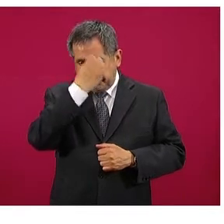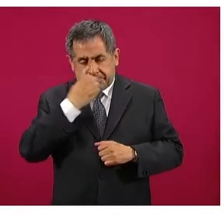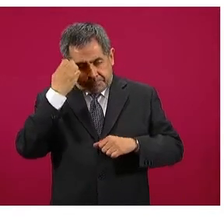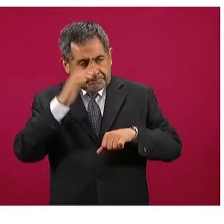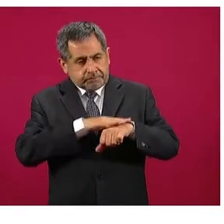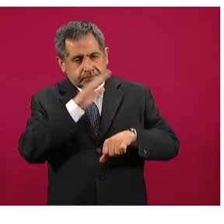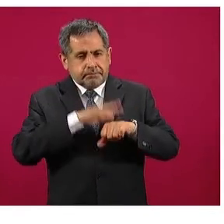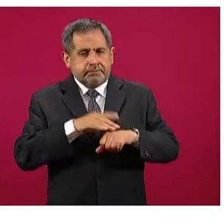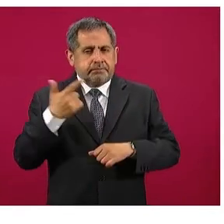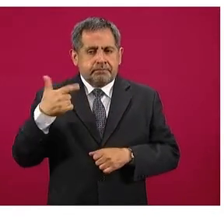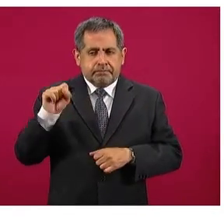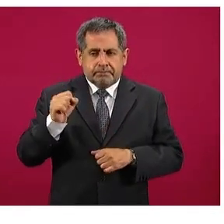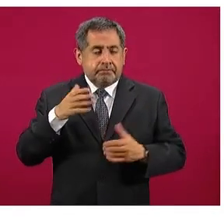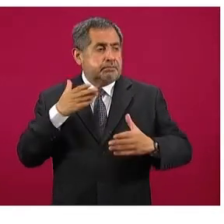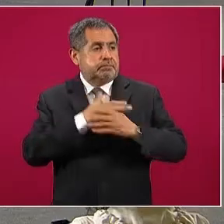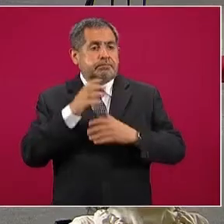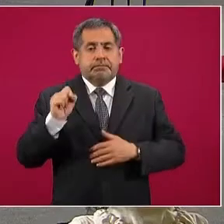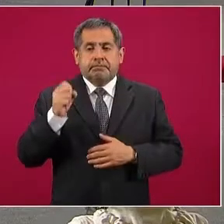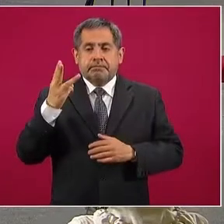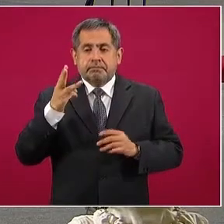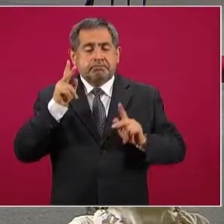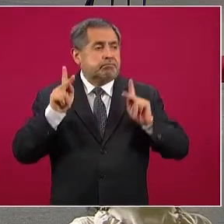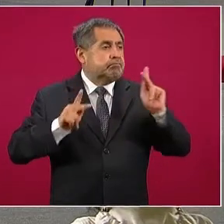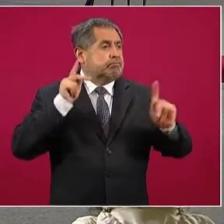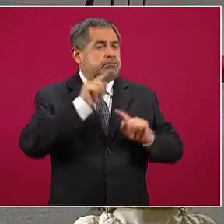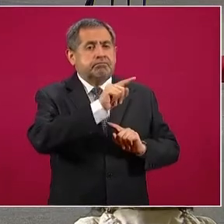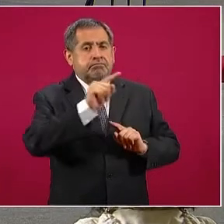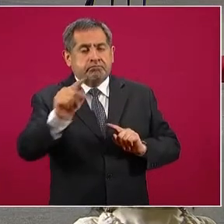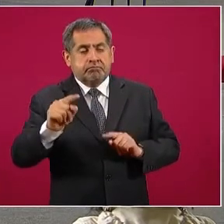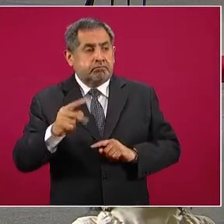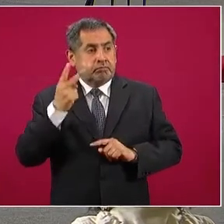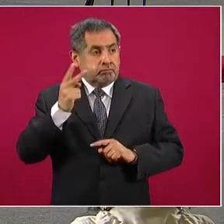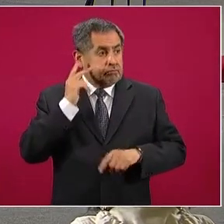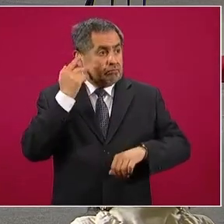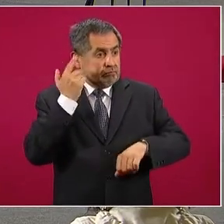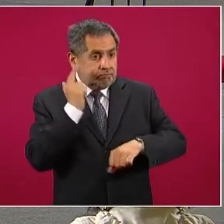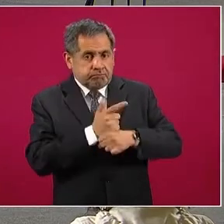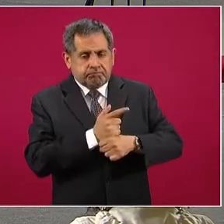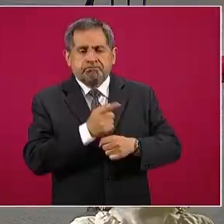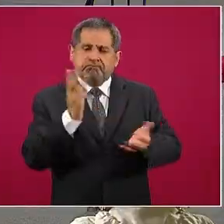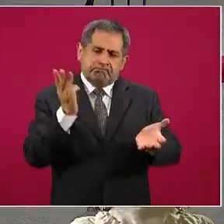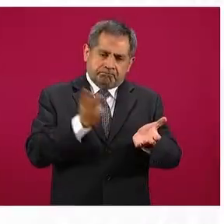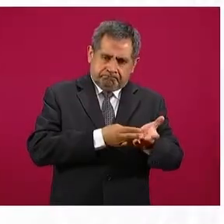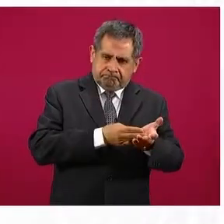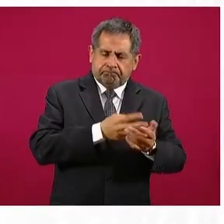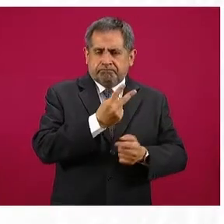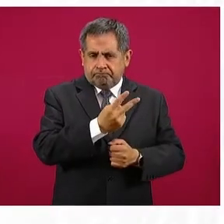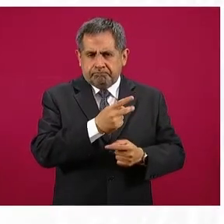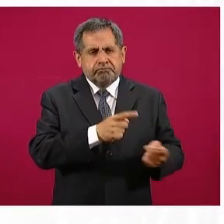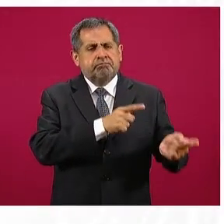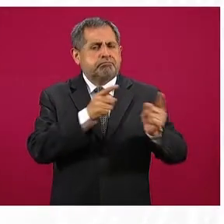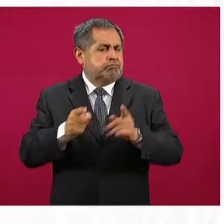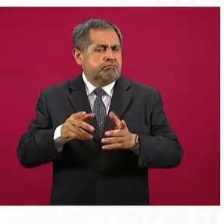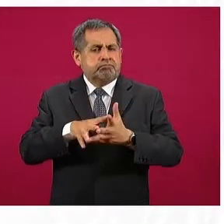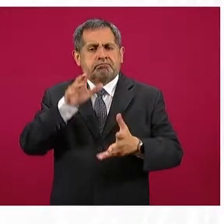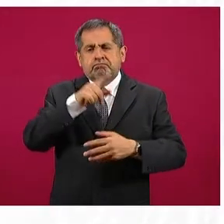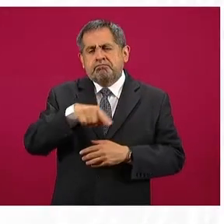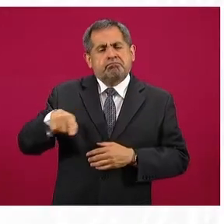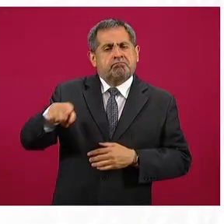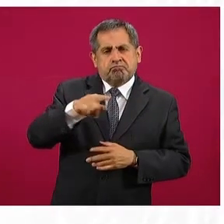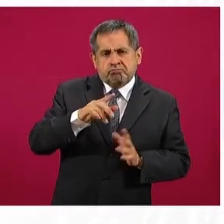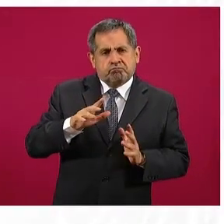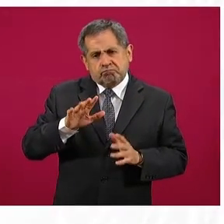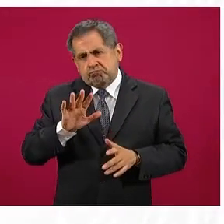realizamos 63 verificaciones, dos resultaron con infracción y en general encontramos números